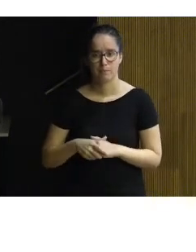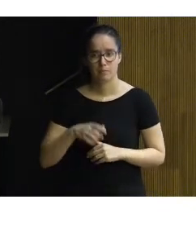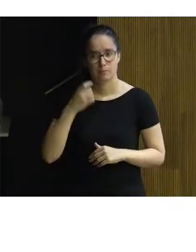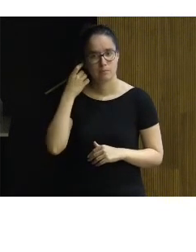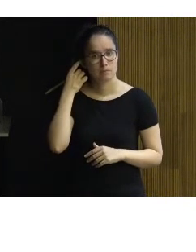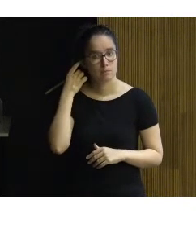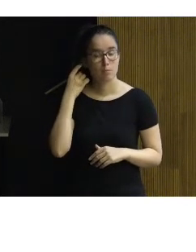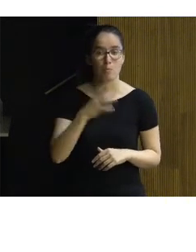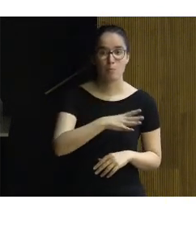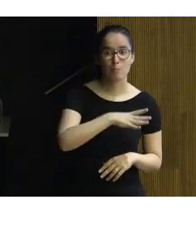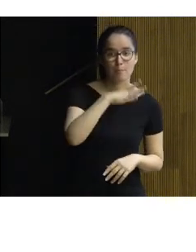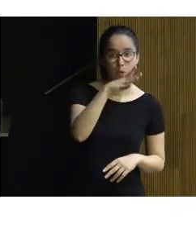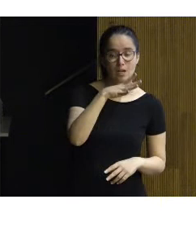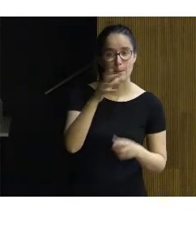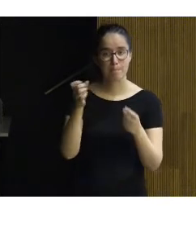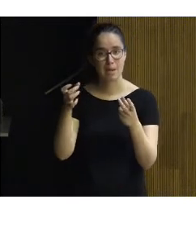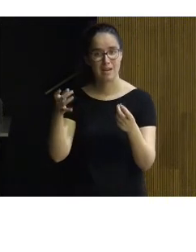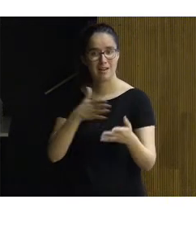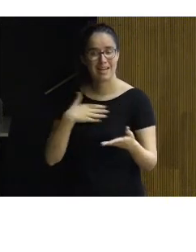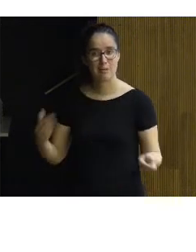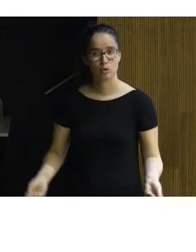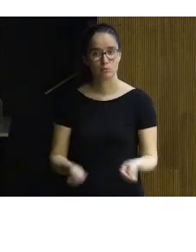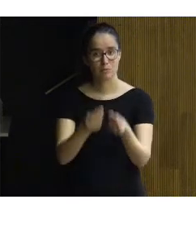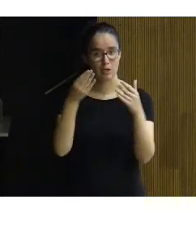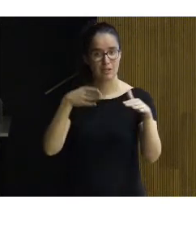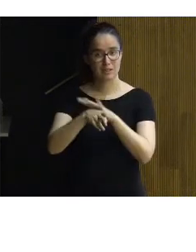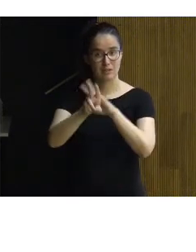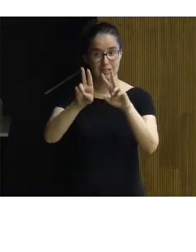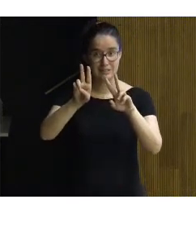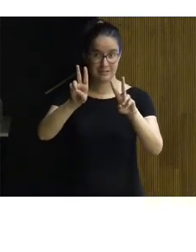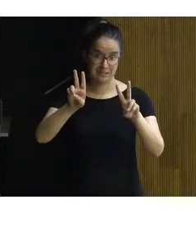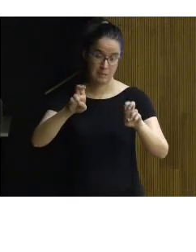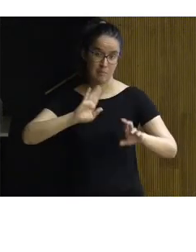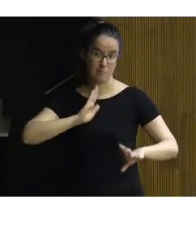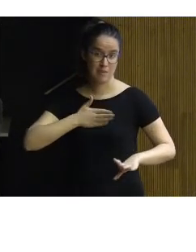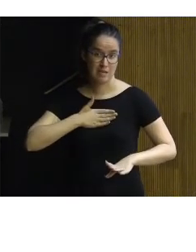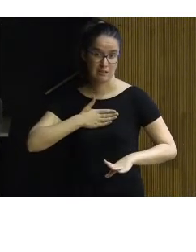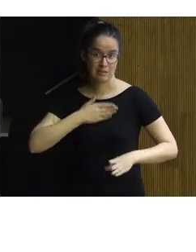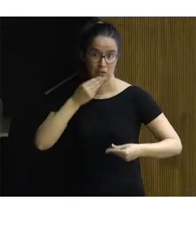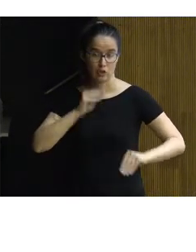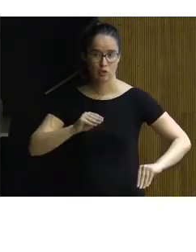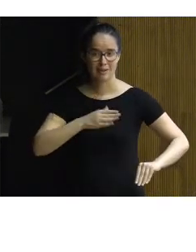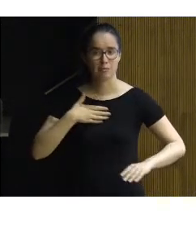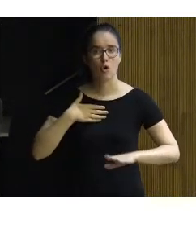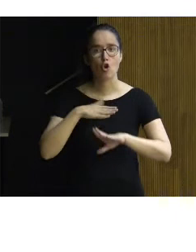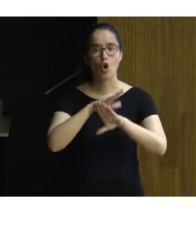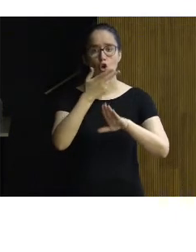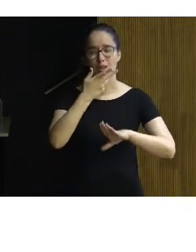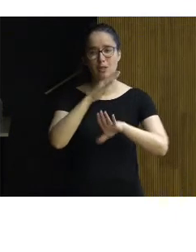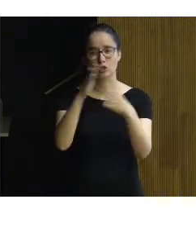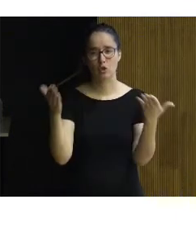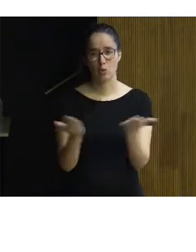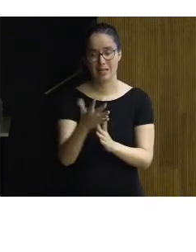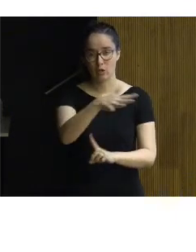Entre el porqué y para qué queremos mejorar la accesibilidad a los bienes del patrimonio histórico, debemos añadir el conocimiento global de los contextos urbanos en donde se